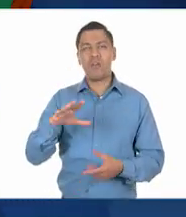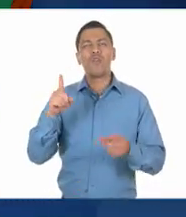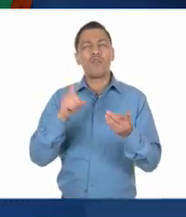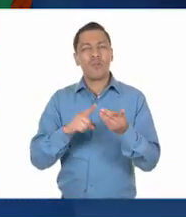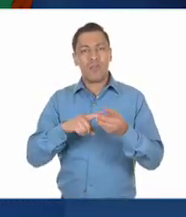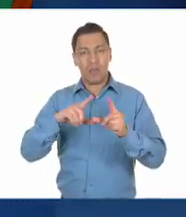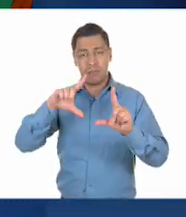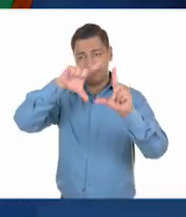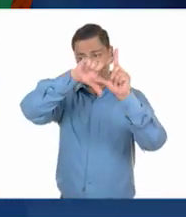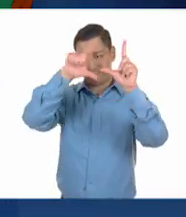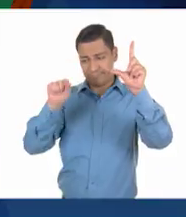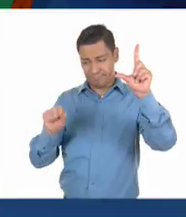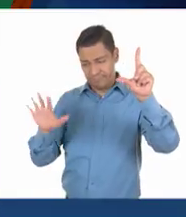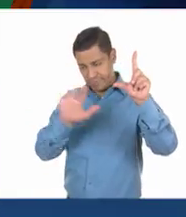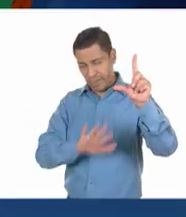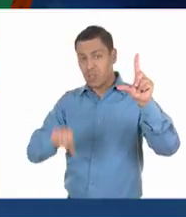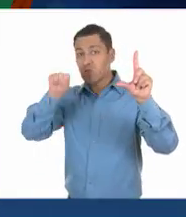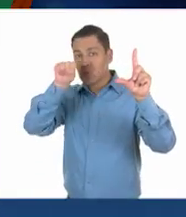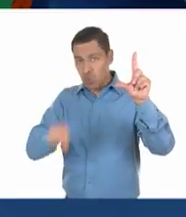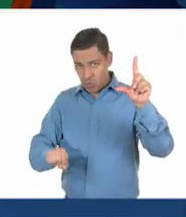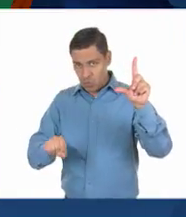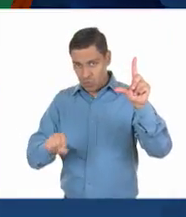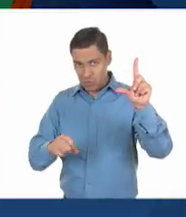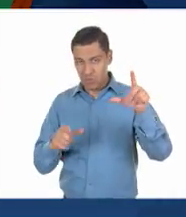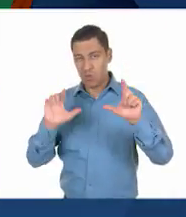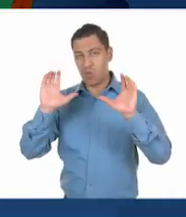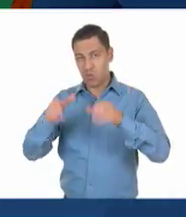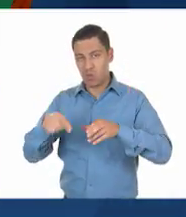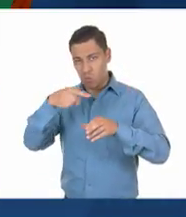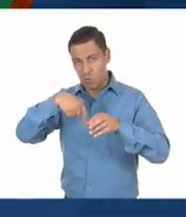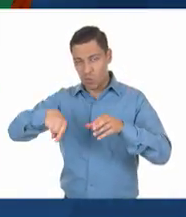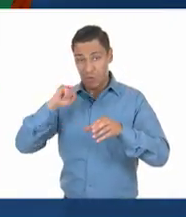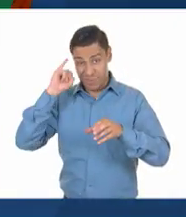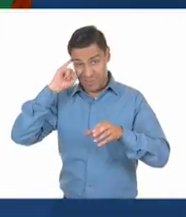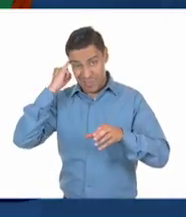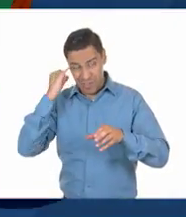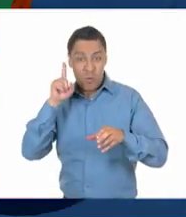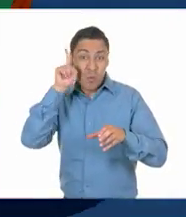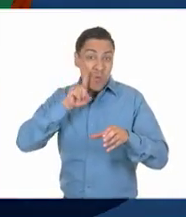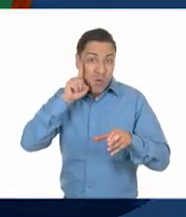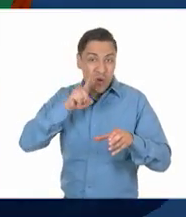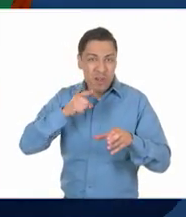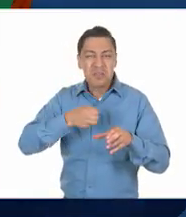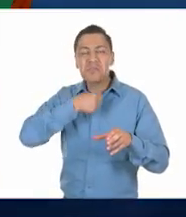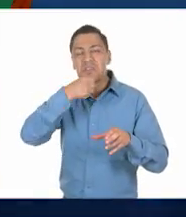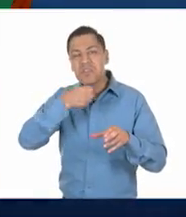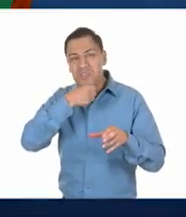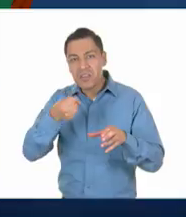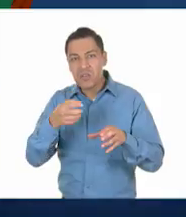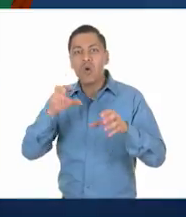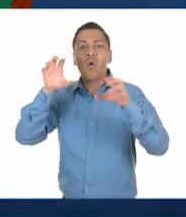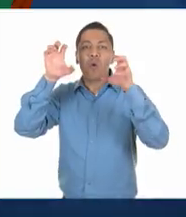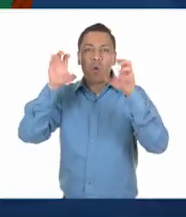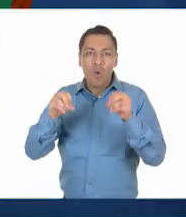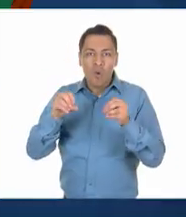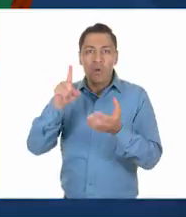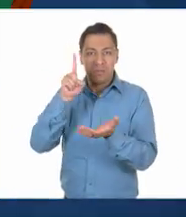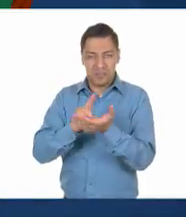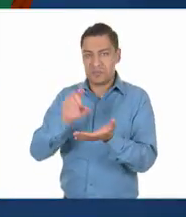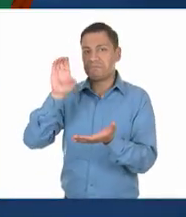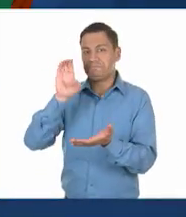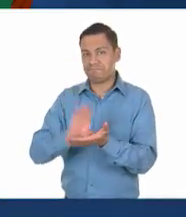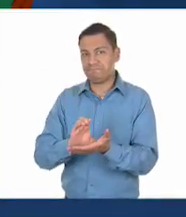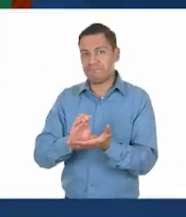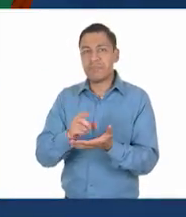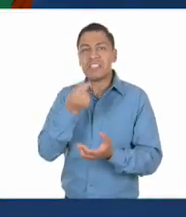y entre la población de los pueblos indígenas, principalmente entre mujeres, adultos mayores, población con discapacidad,